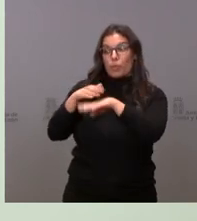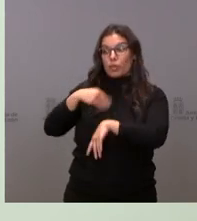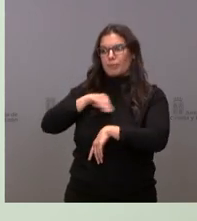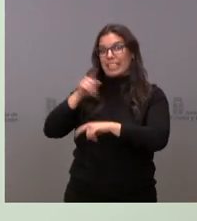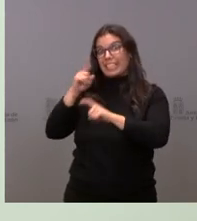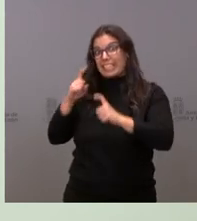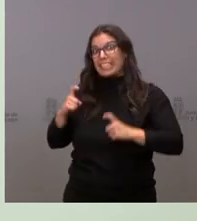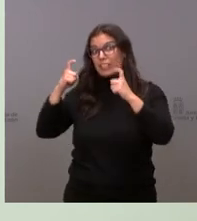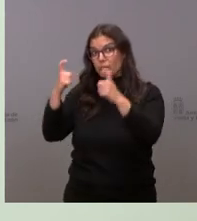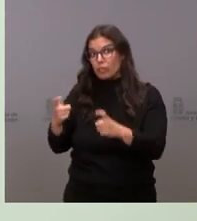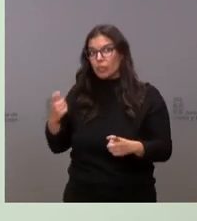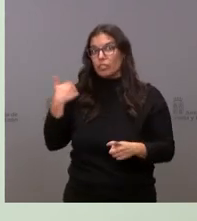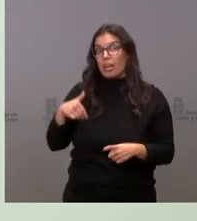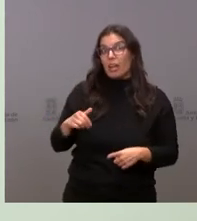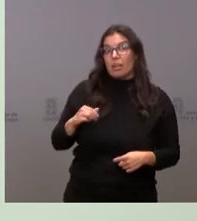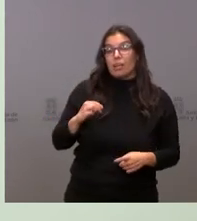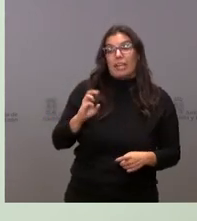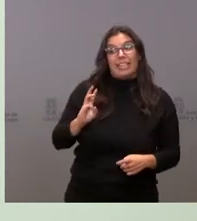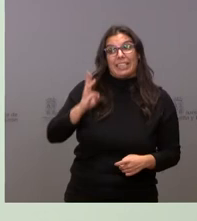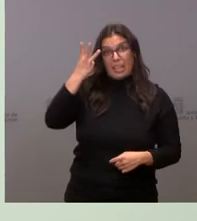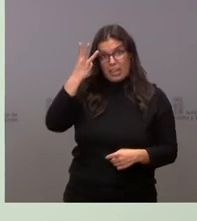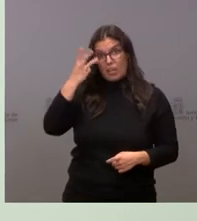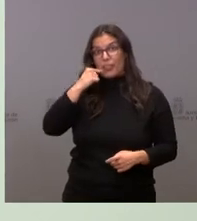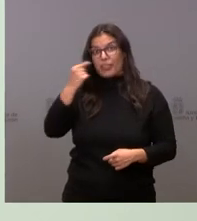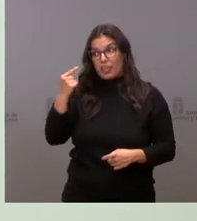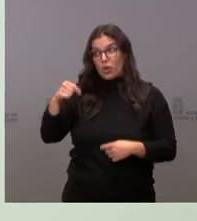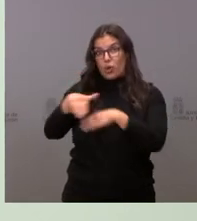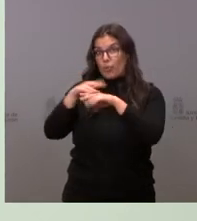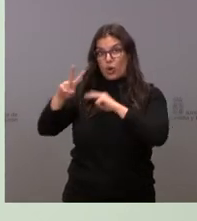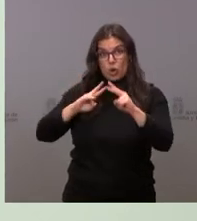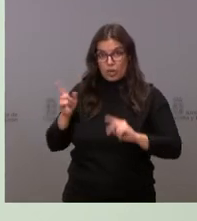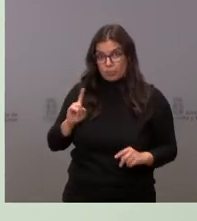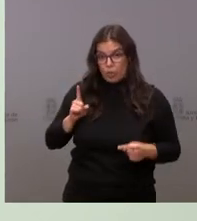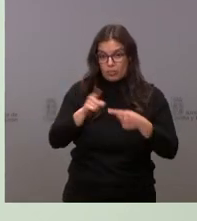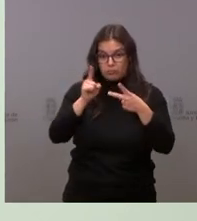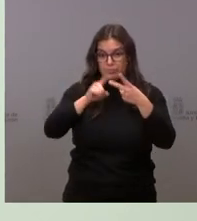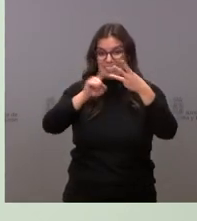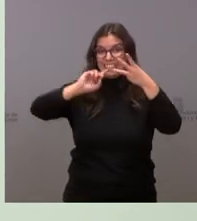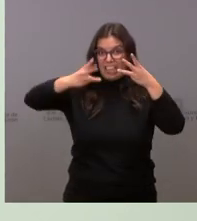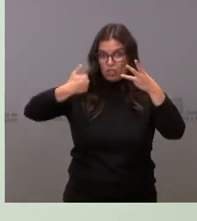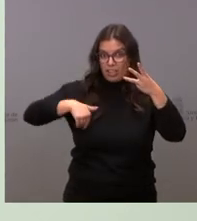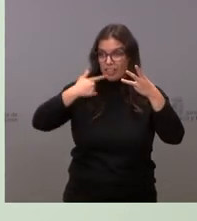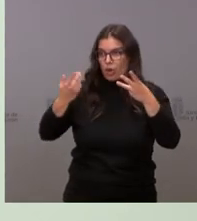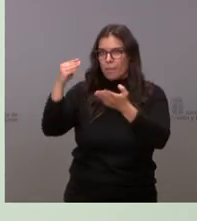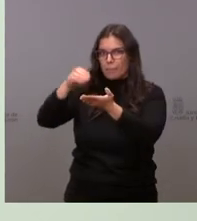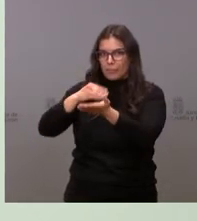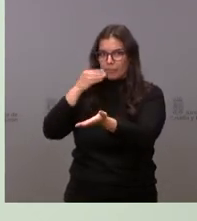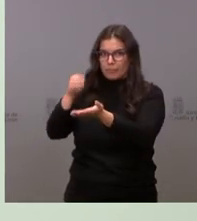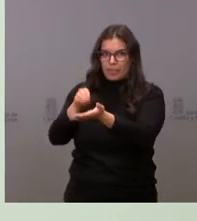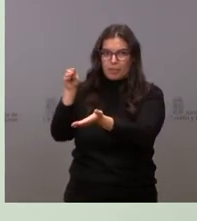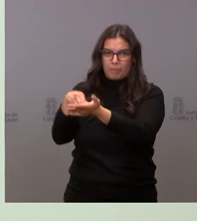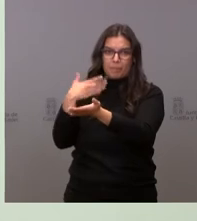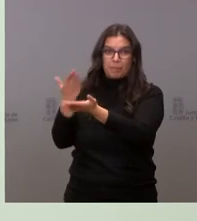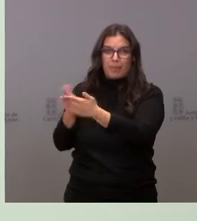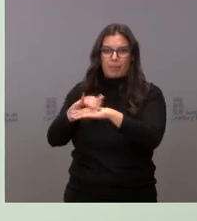y es por tercera vez ya la que digo que el gobierno de España no está dando respuesta y se lo venimos pidiendo para que haya una mejor